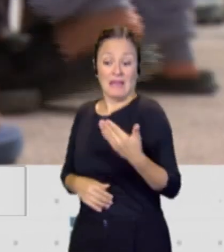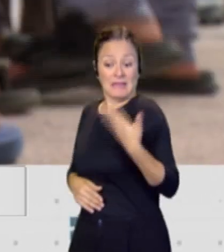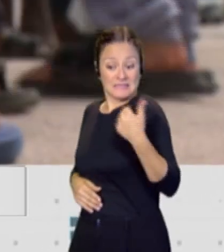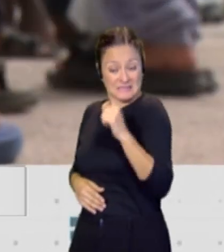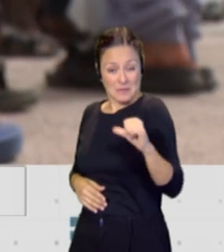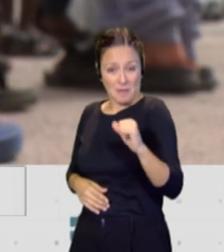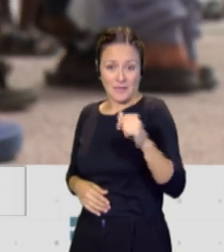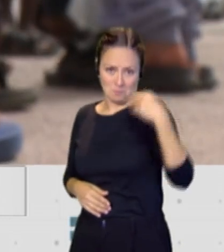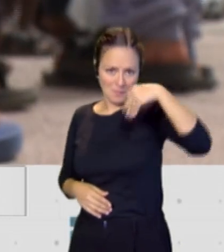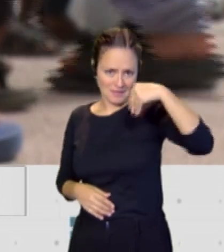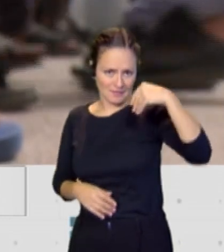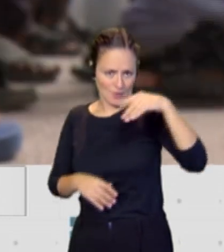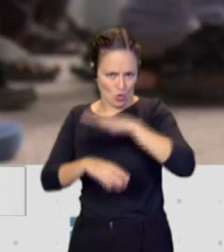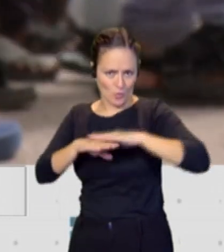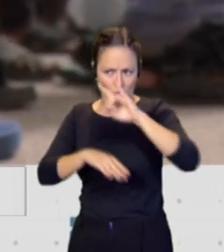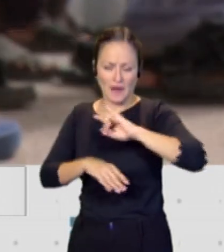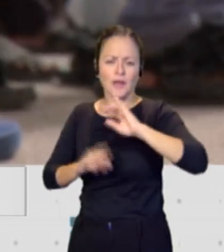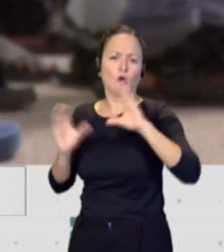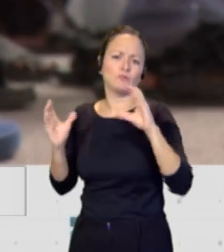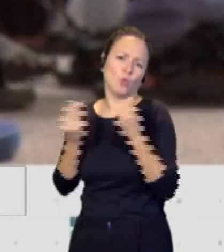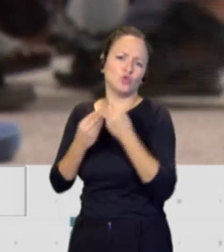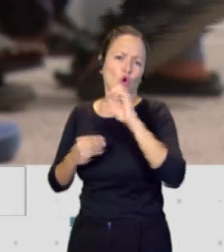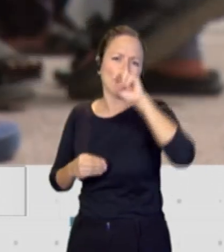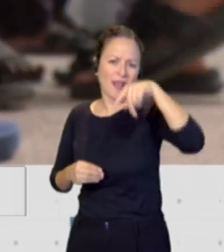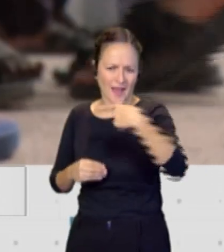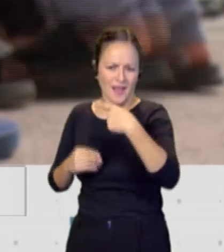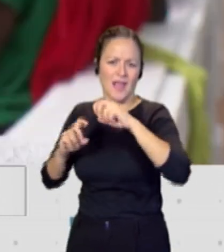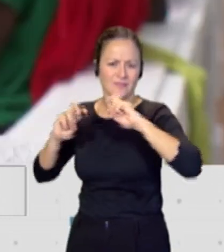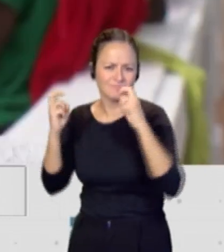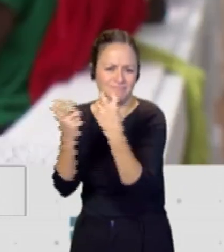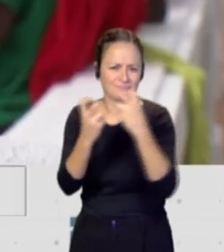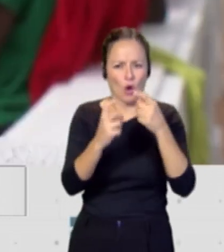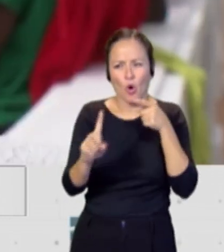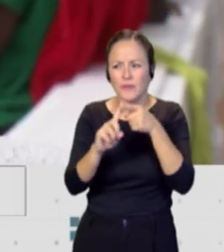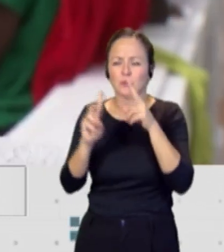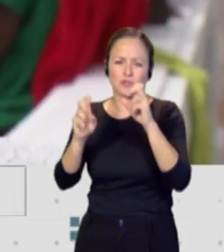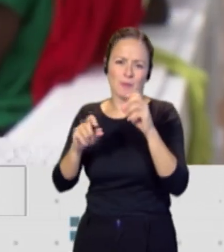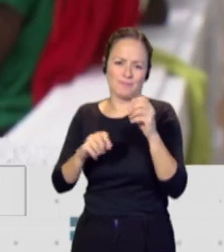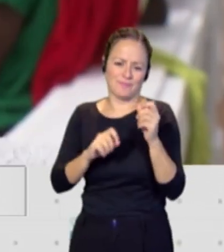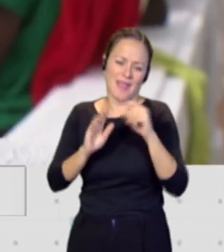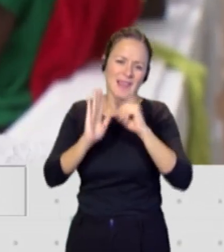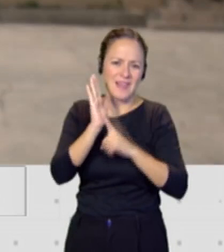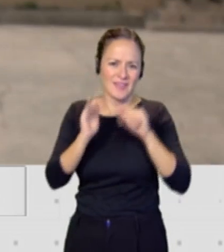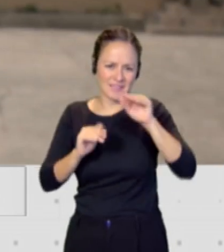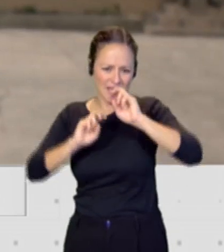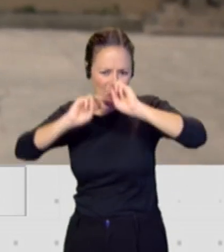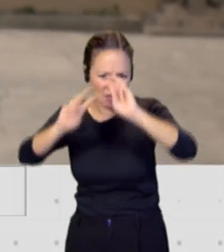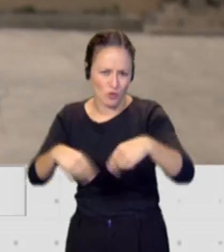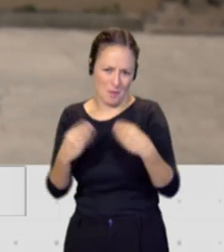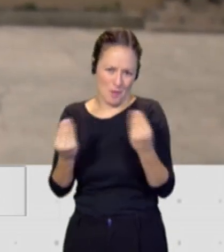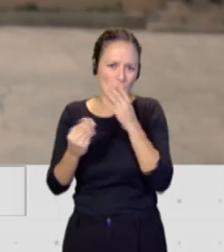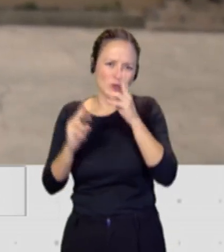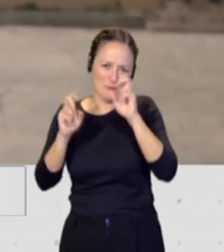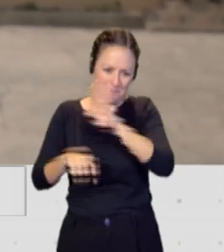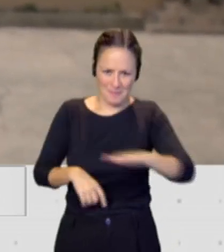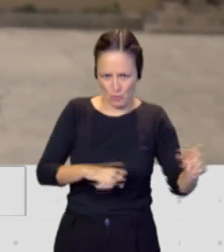precisamente con distintas ONGs para abordar la acogida de menores por parte de la autonomía, esa reforma de la ley de extranjería que no se ha